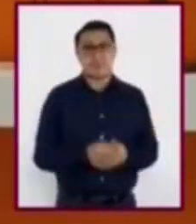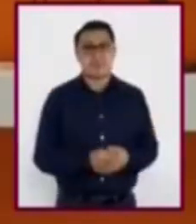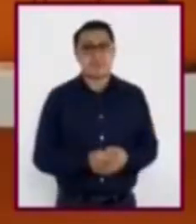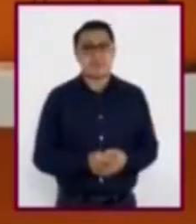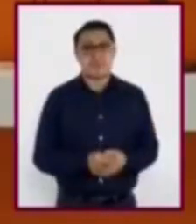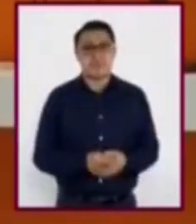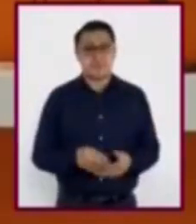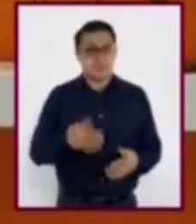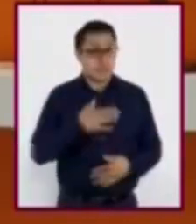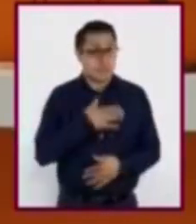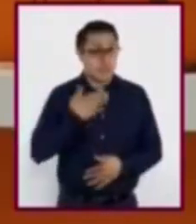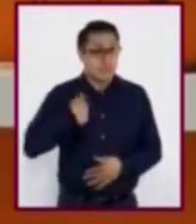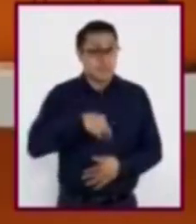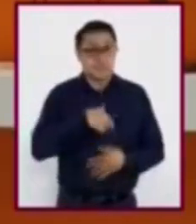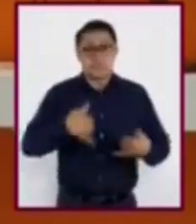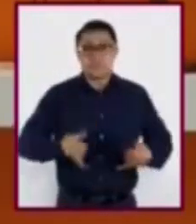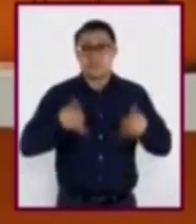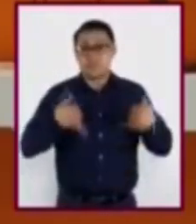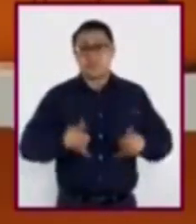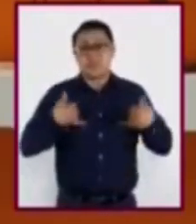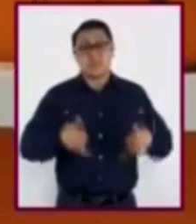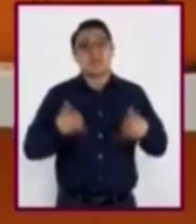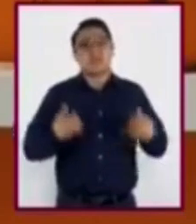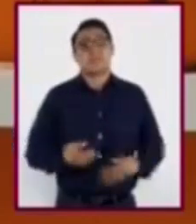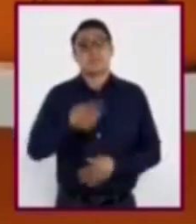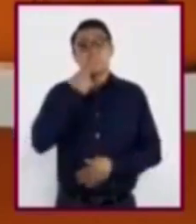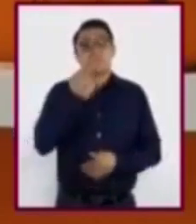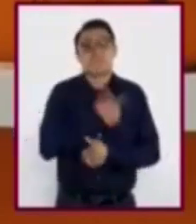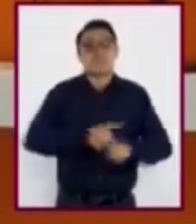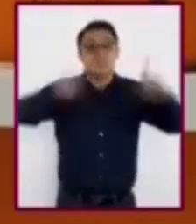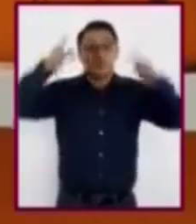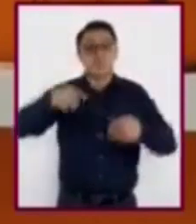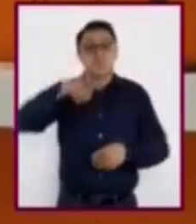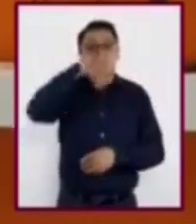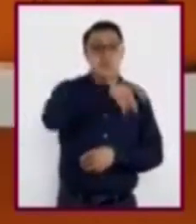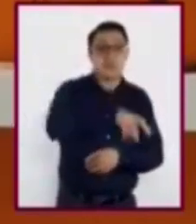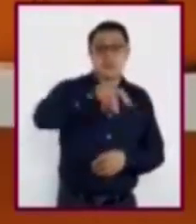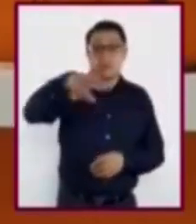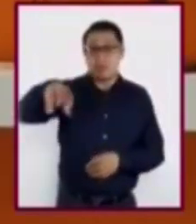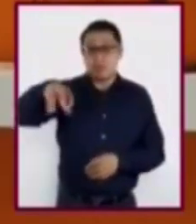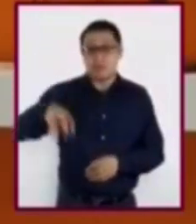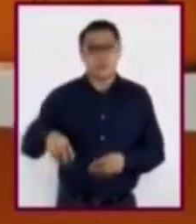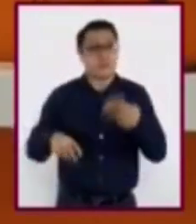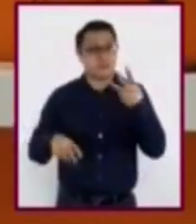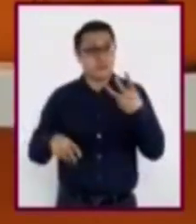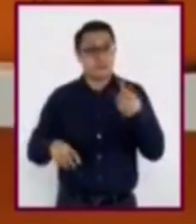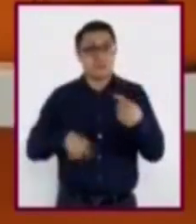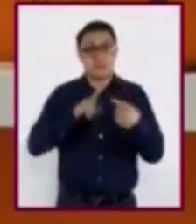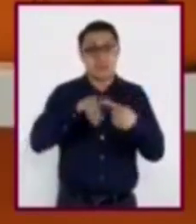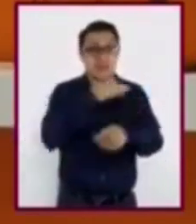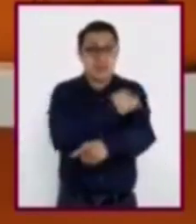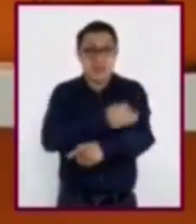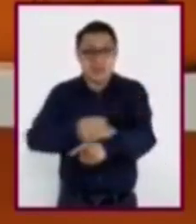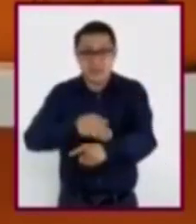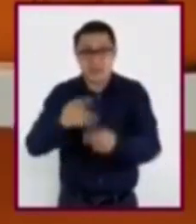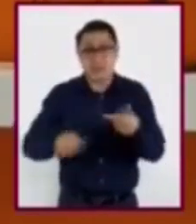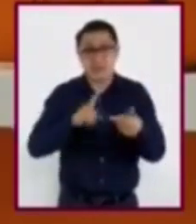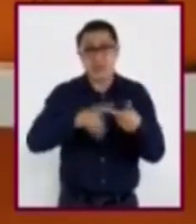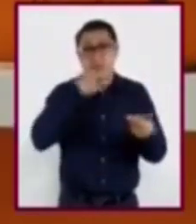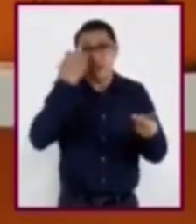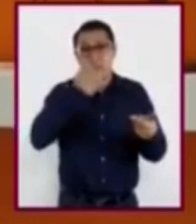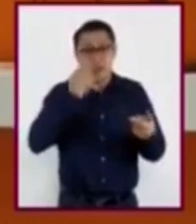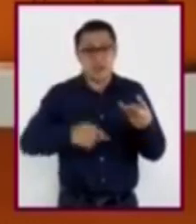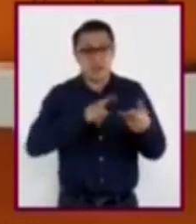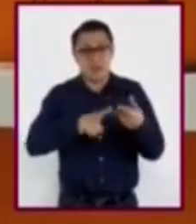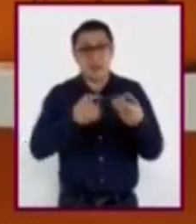adolescentes, ejercen su libertad en tres espacios de convivencia principalmente. El familiar, el escolar